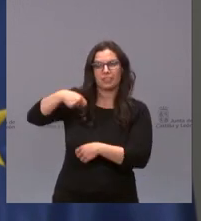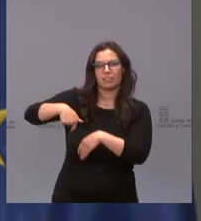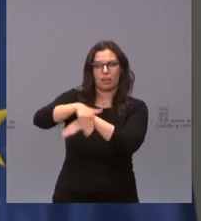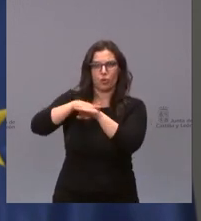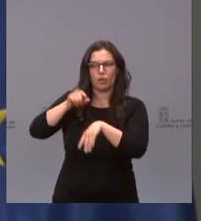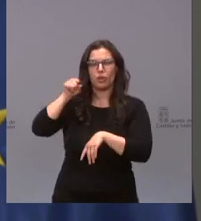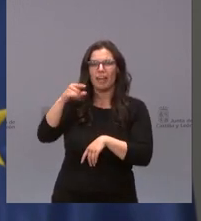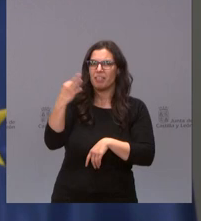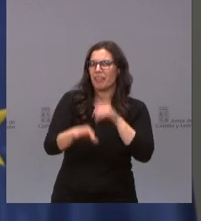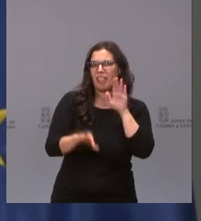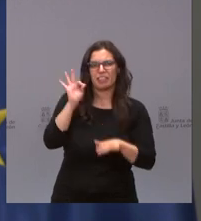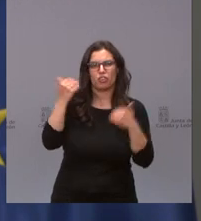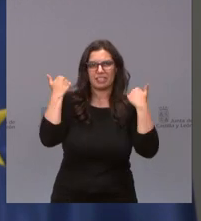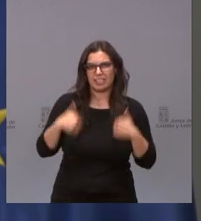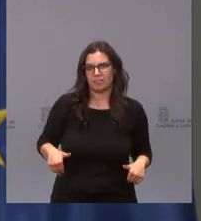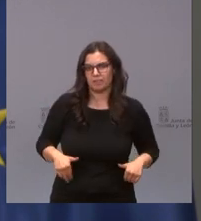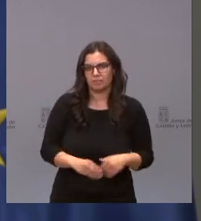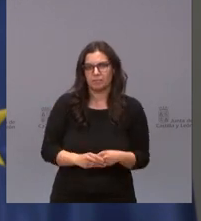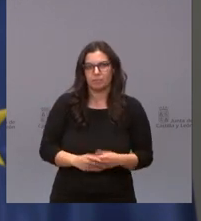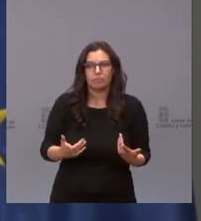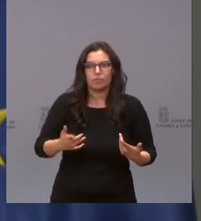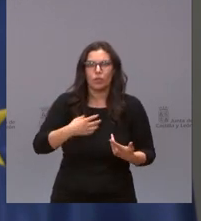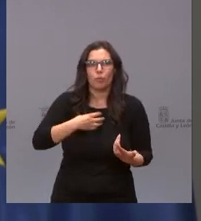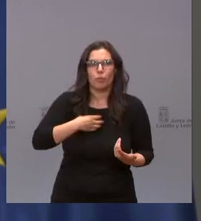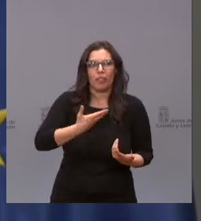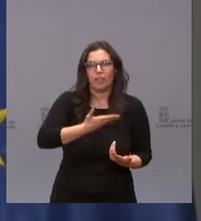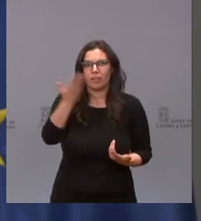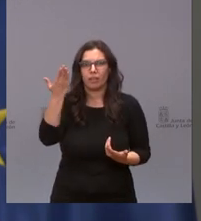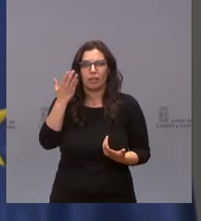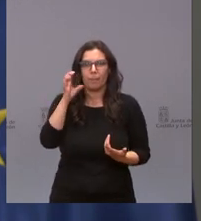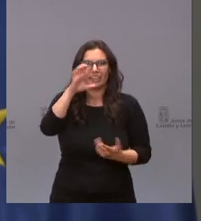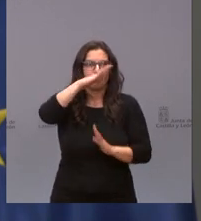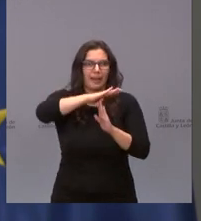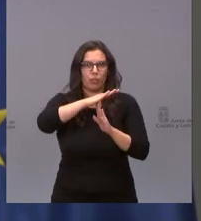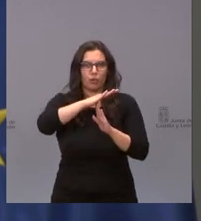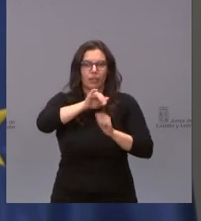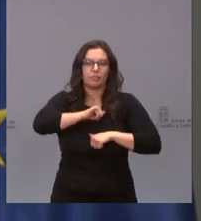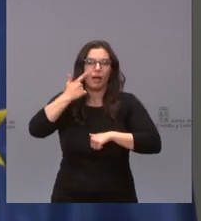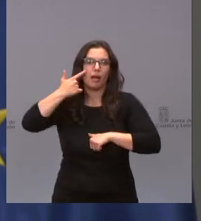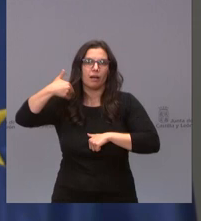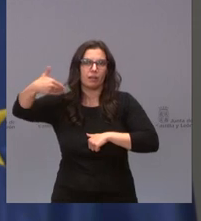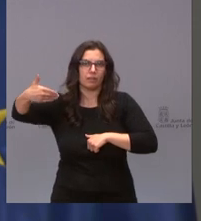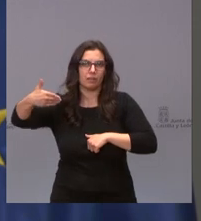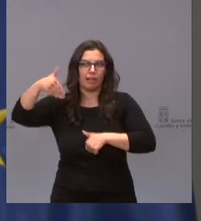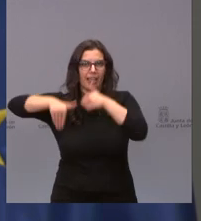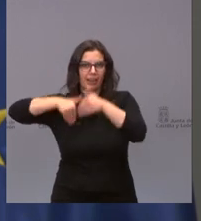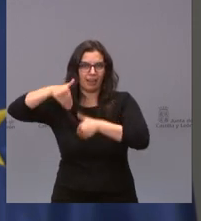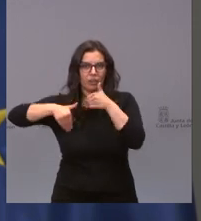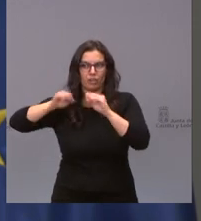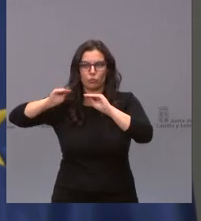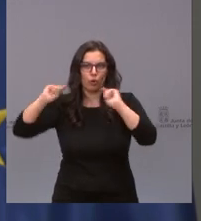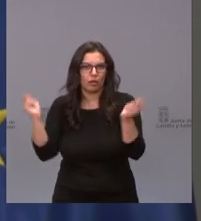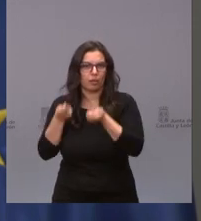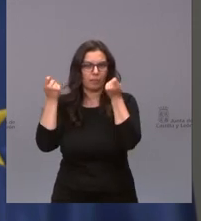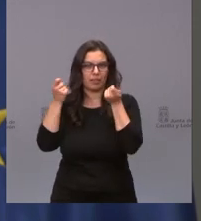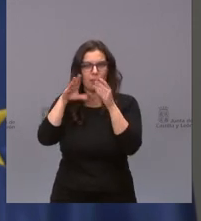una decisión. No se puede tener al país paralizado porque haya o no haya una campaña